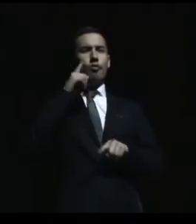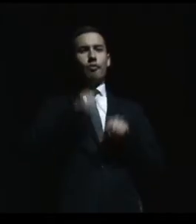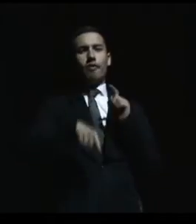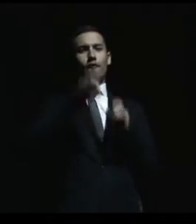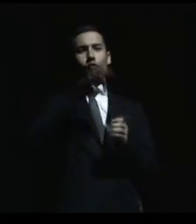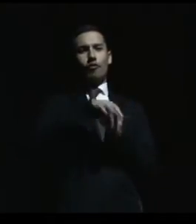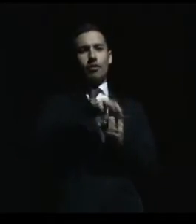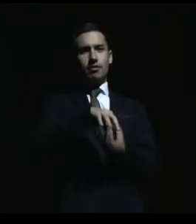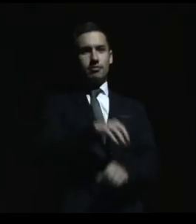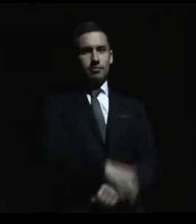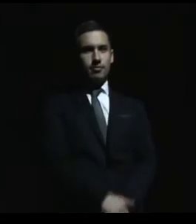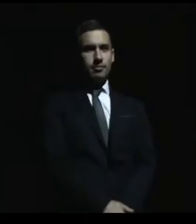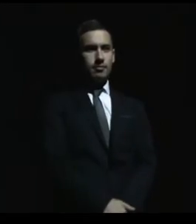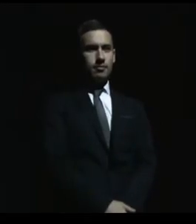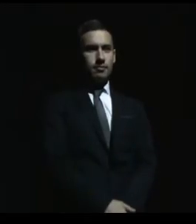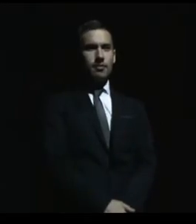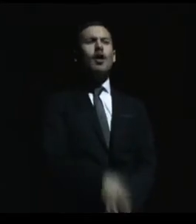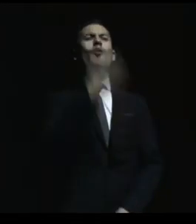¿Por qué votar?